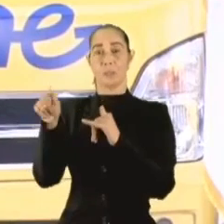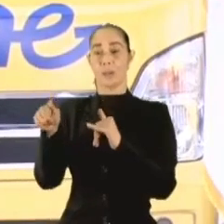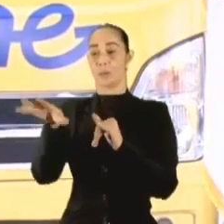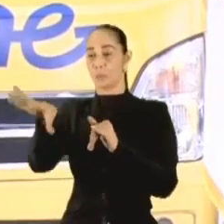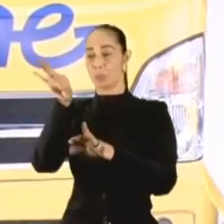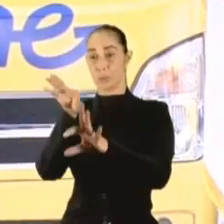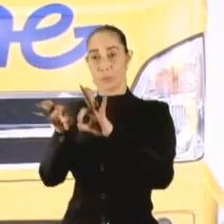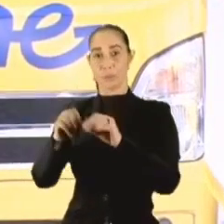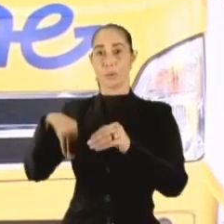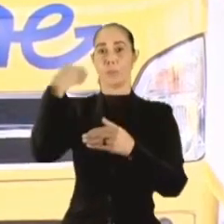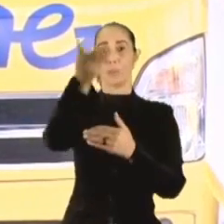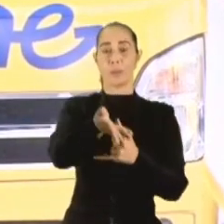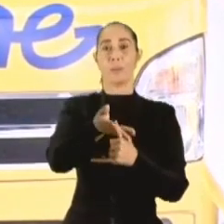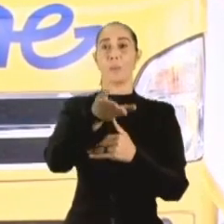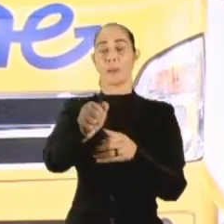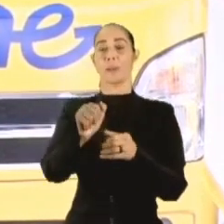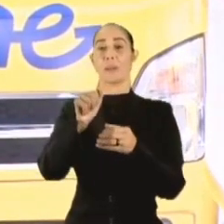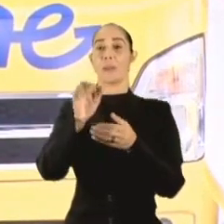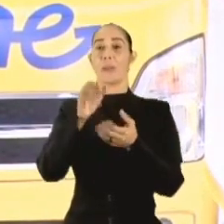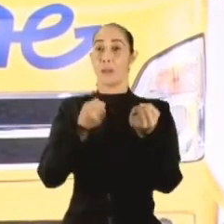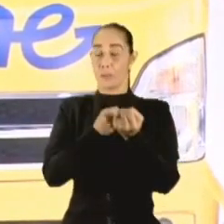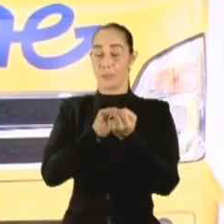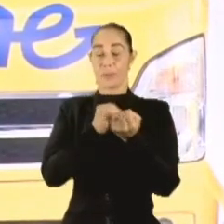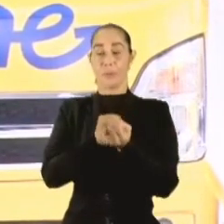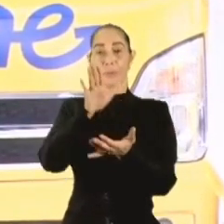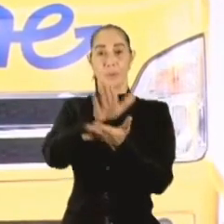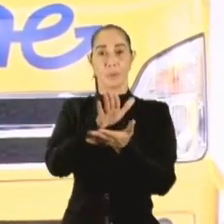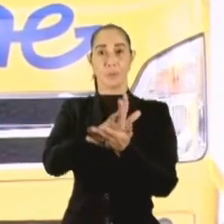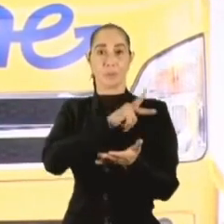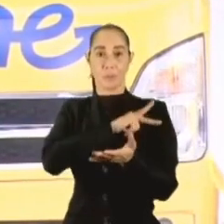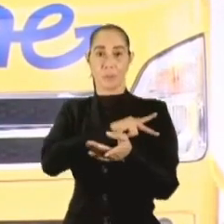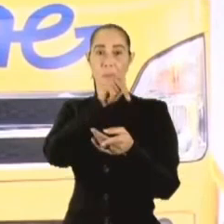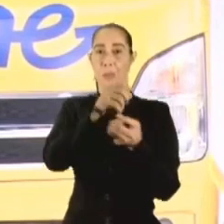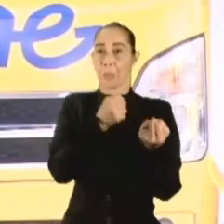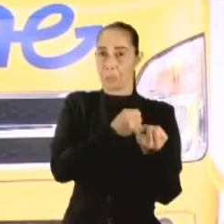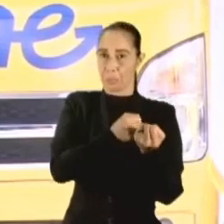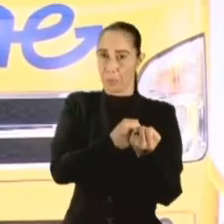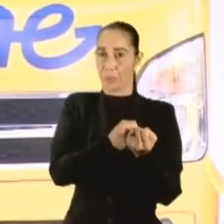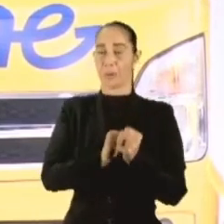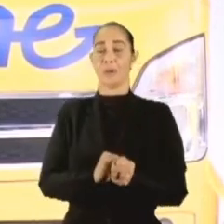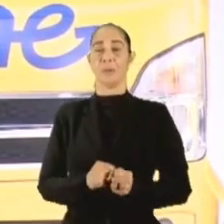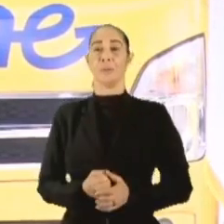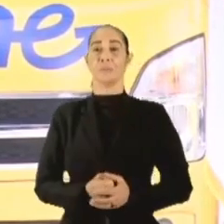mandamos también y le damos un bono para que puedan asistir a una escuela privada. Estamos también